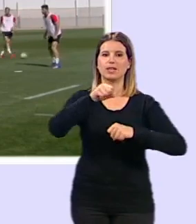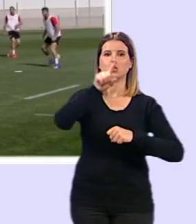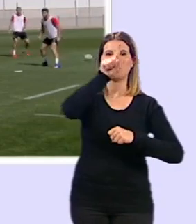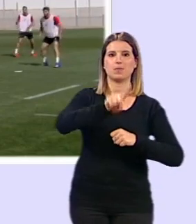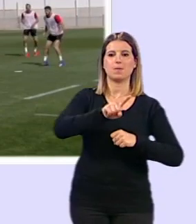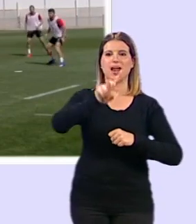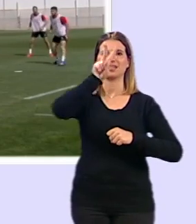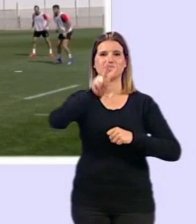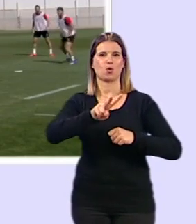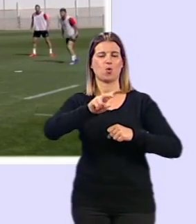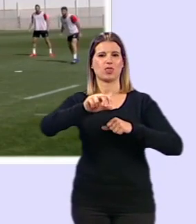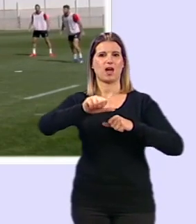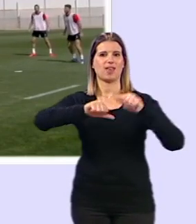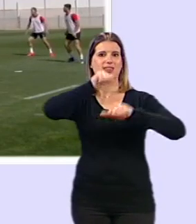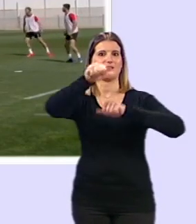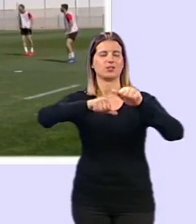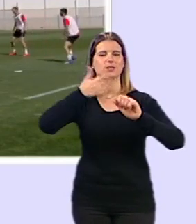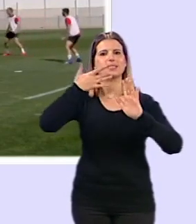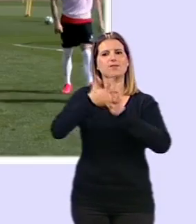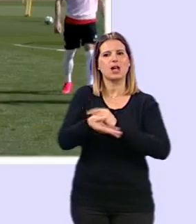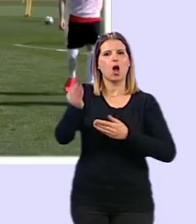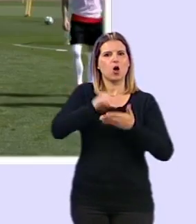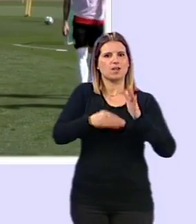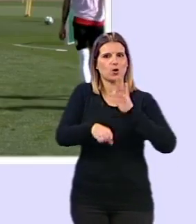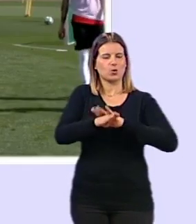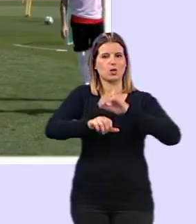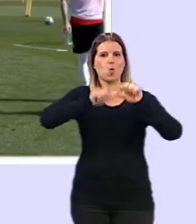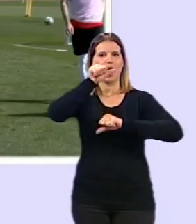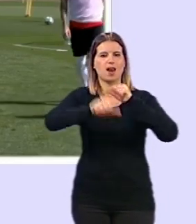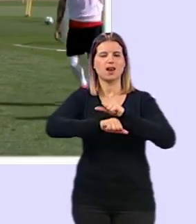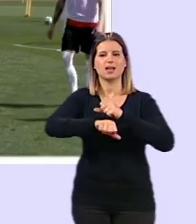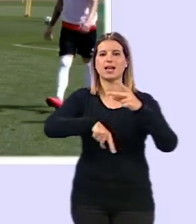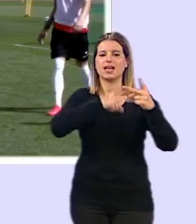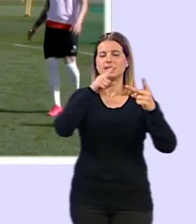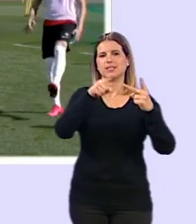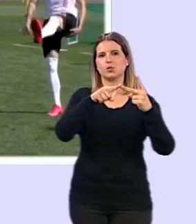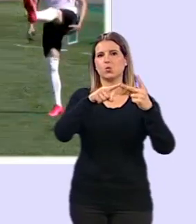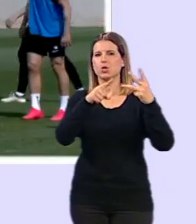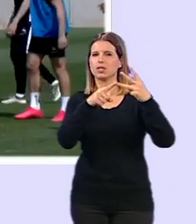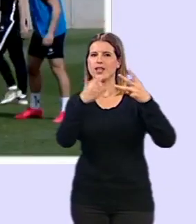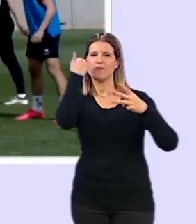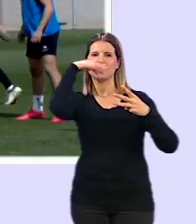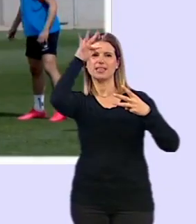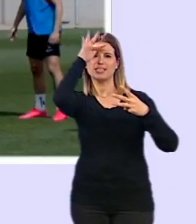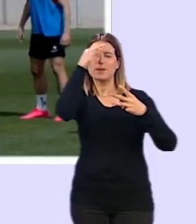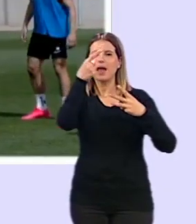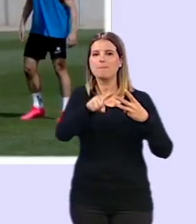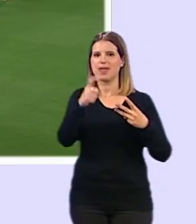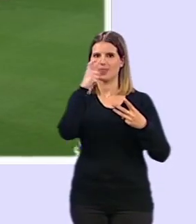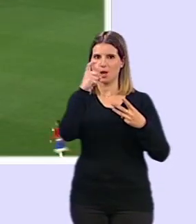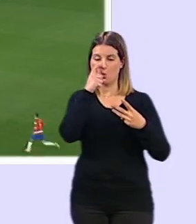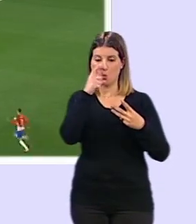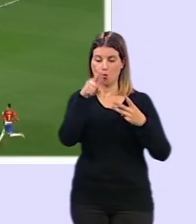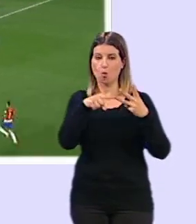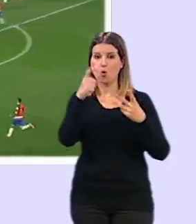segunda división que sería retomar de nuevo la liga se efectuaría en el segundo o tercer fin de semana del mes de junio tras